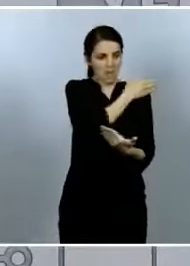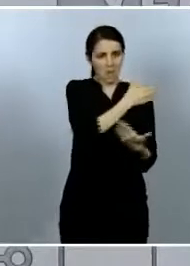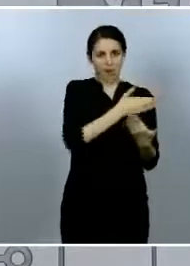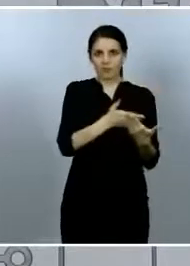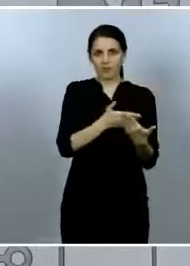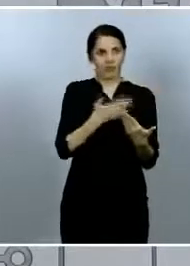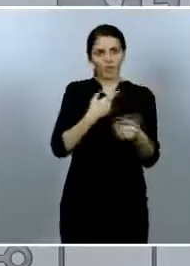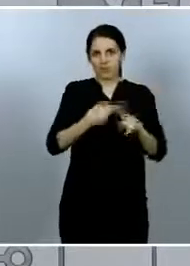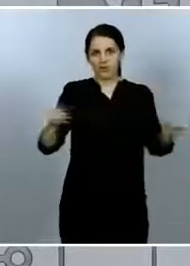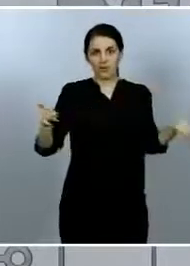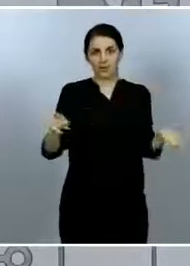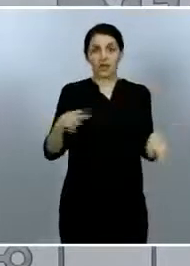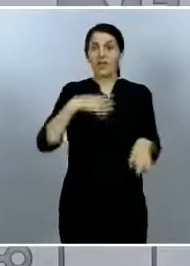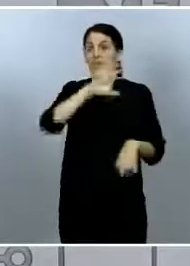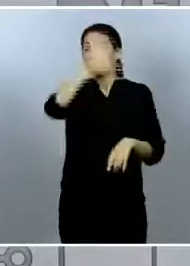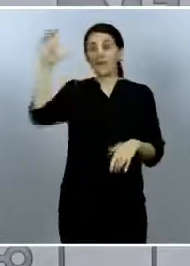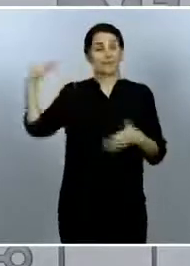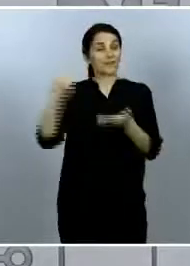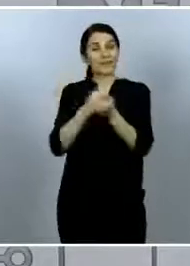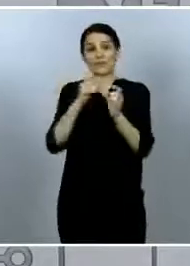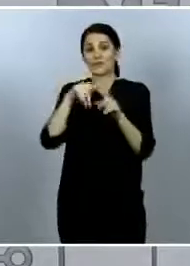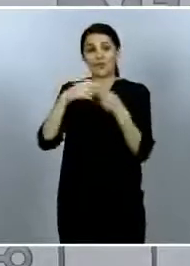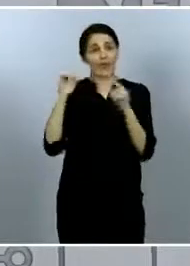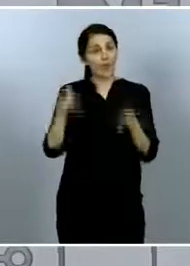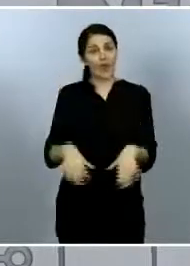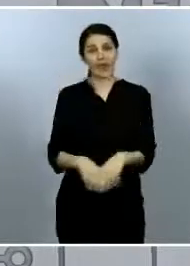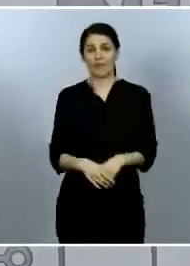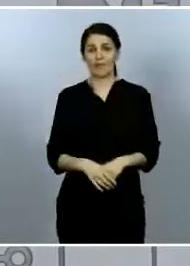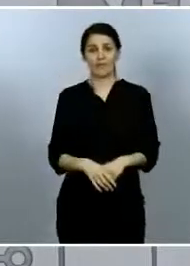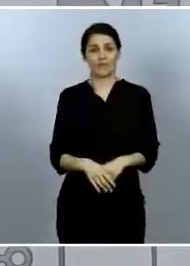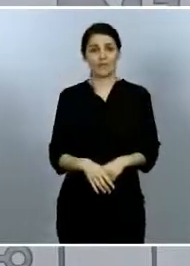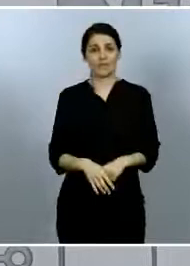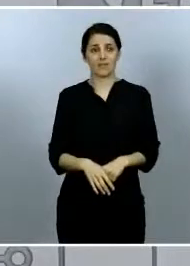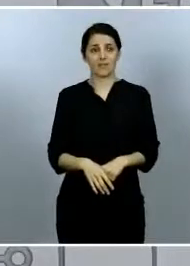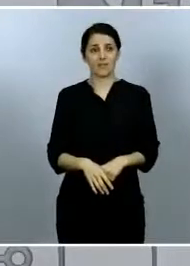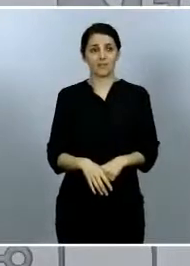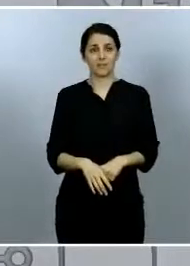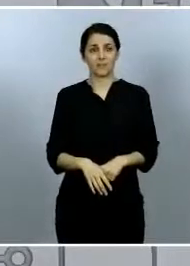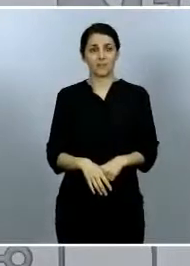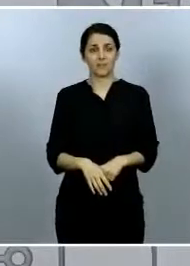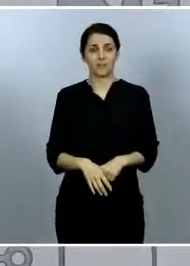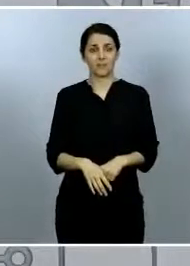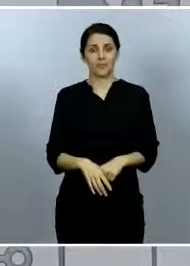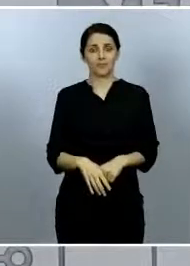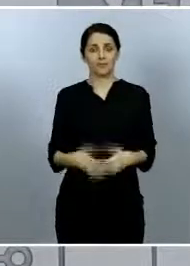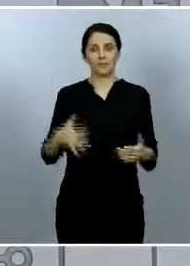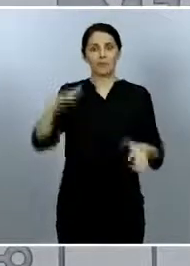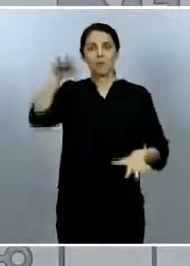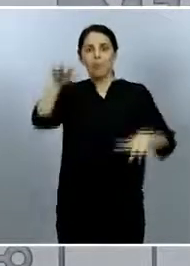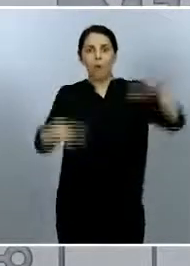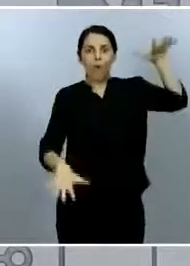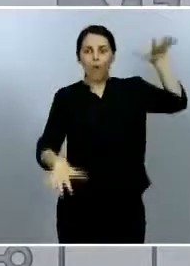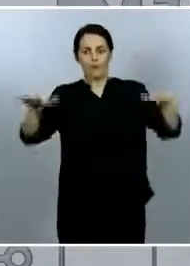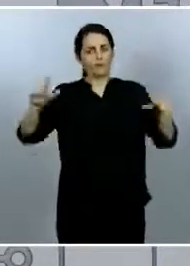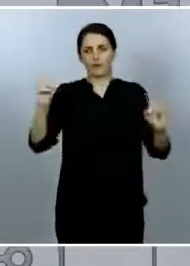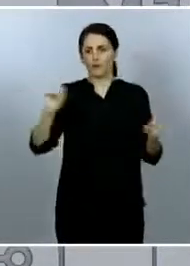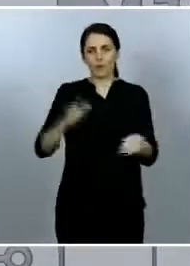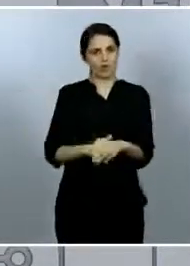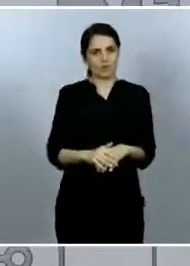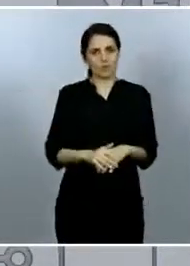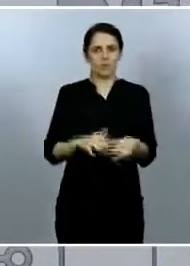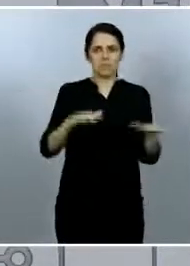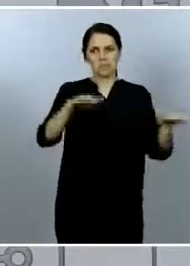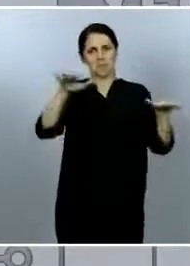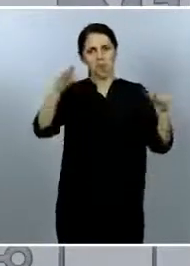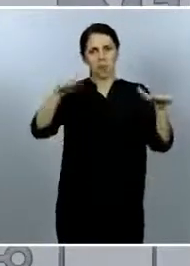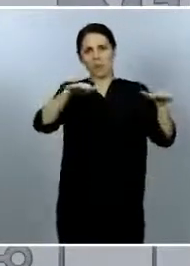países es exactamente igual no piense que hay mucha diferencia lo que hay que verificar es exactamente qué se busca